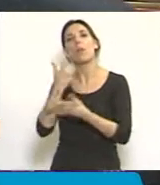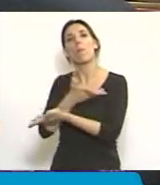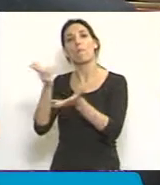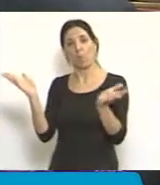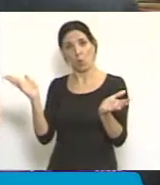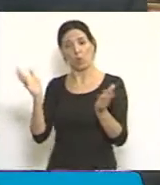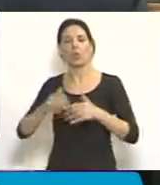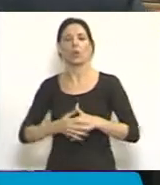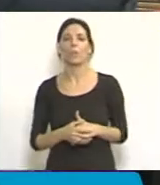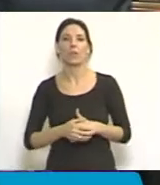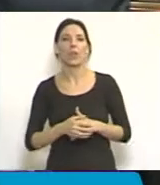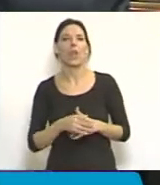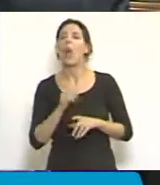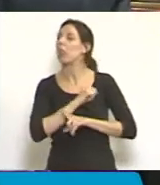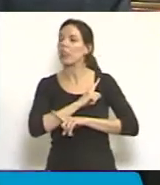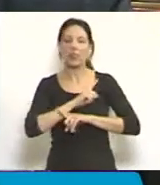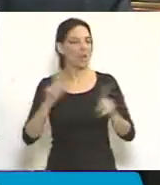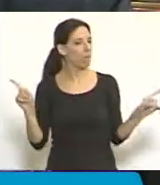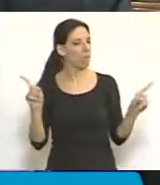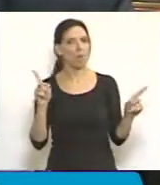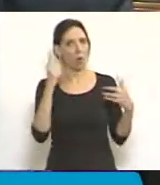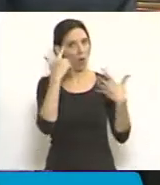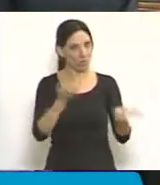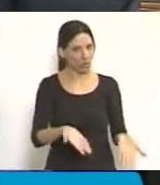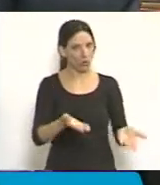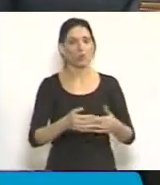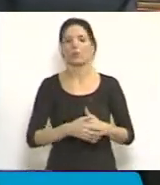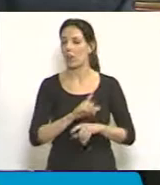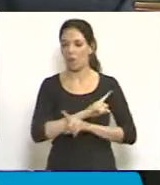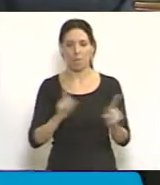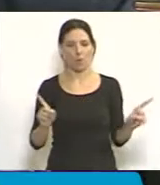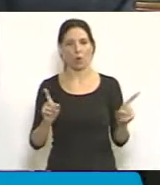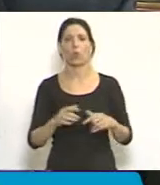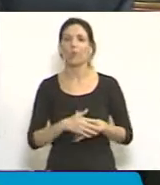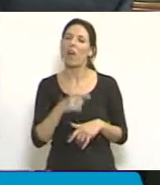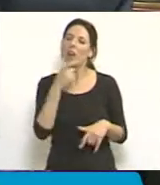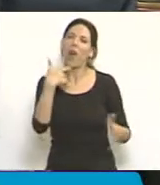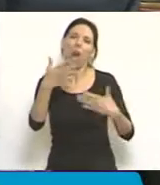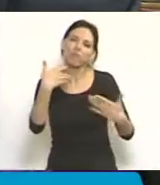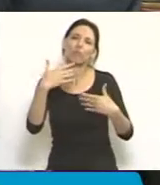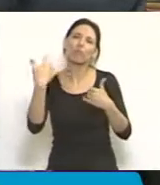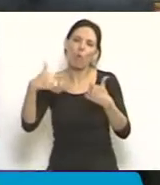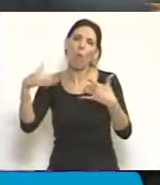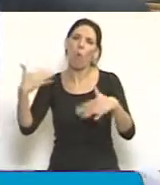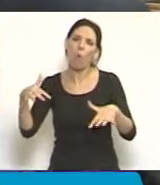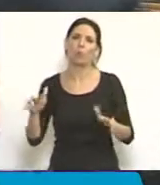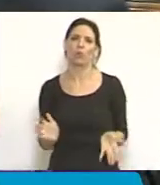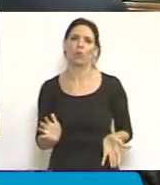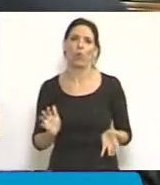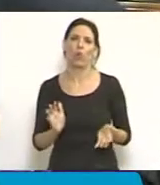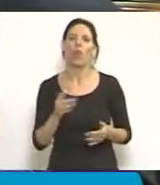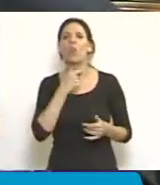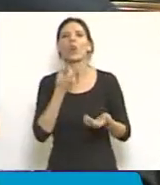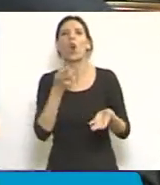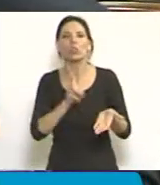que tampoco vamos a acompañar en este caso, se ha hablado mucho y no quiero ser reiterativo sobre un corazón